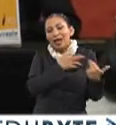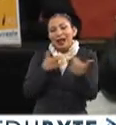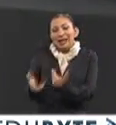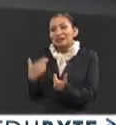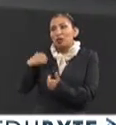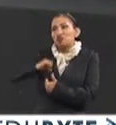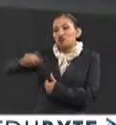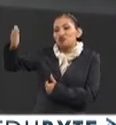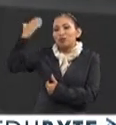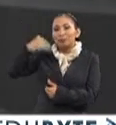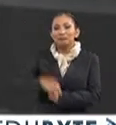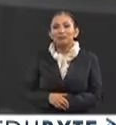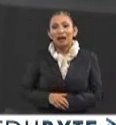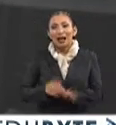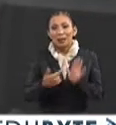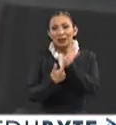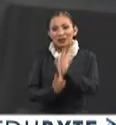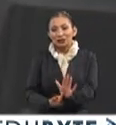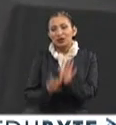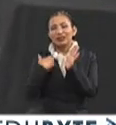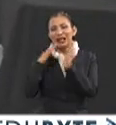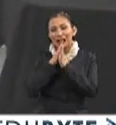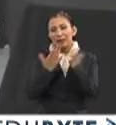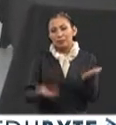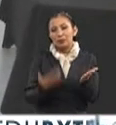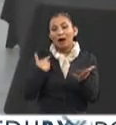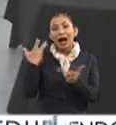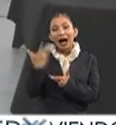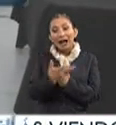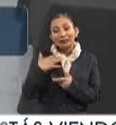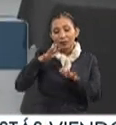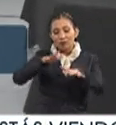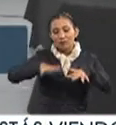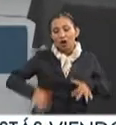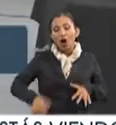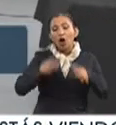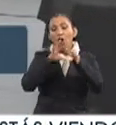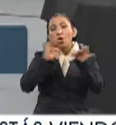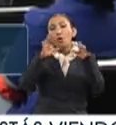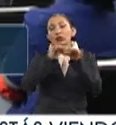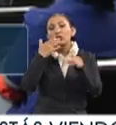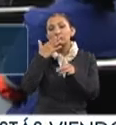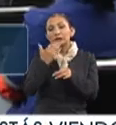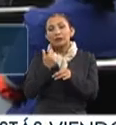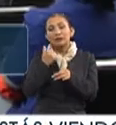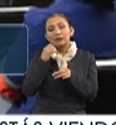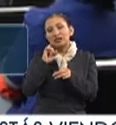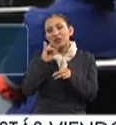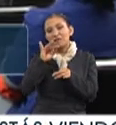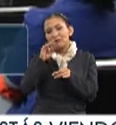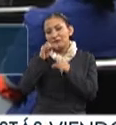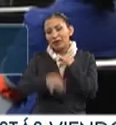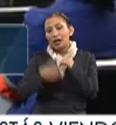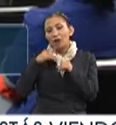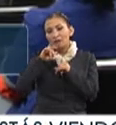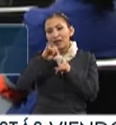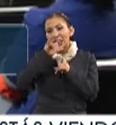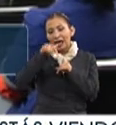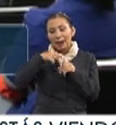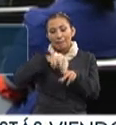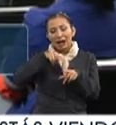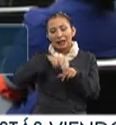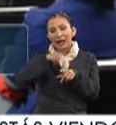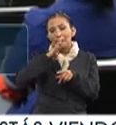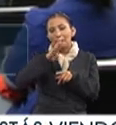milenaria que tenía. En la presentación editorial, llevada a cabo en el foro Cuentos sin Fin, habilitado como parte de la FILIC en el